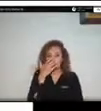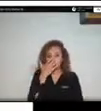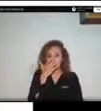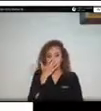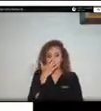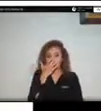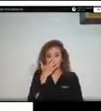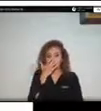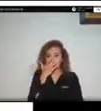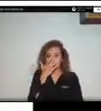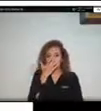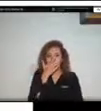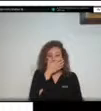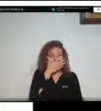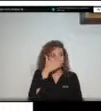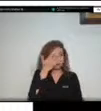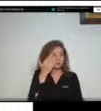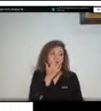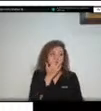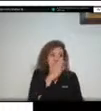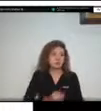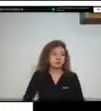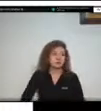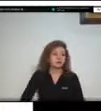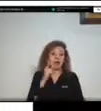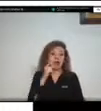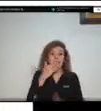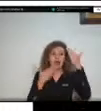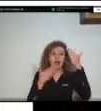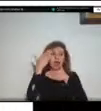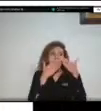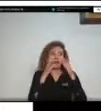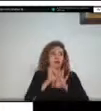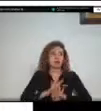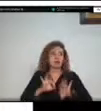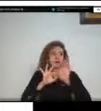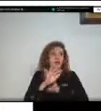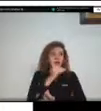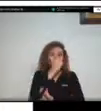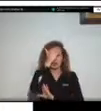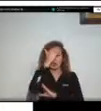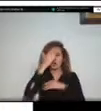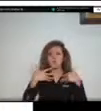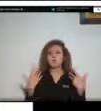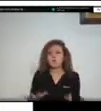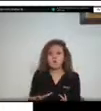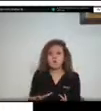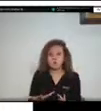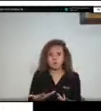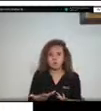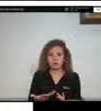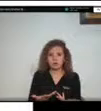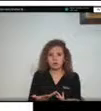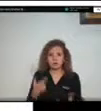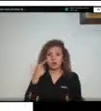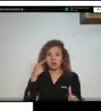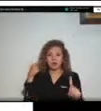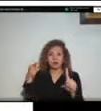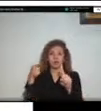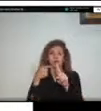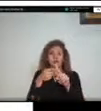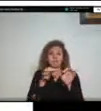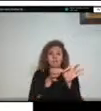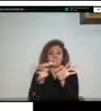ya el análisis de priorización la idea es o la meta era priorizar municipios para poder enfocar los esfuerzos a nivel